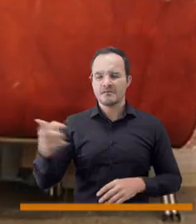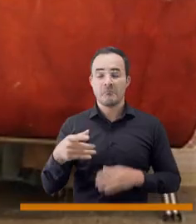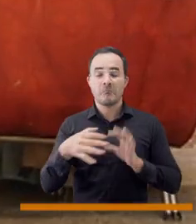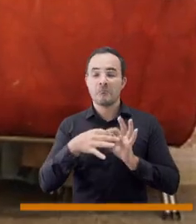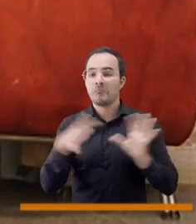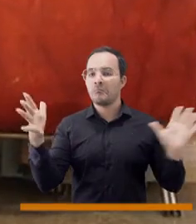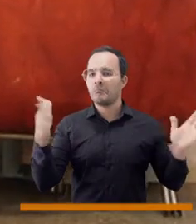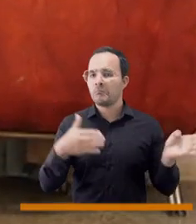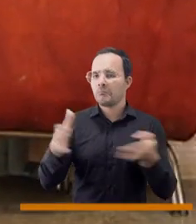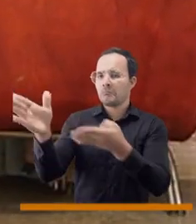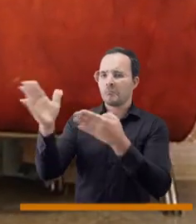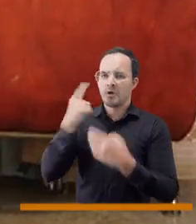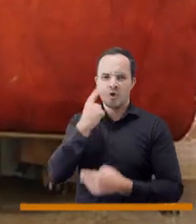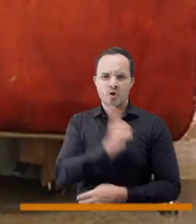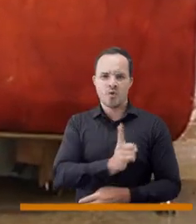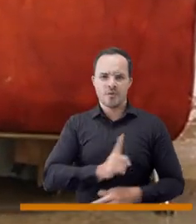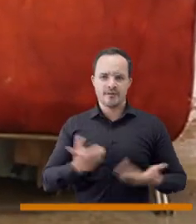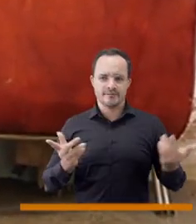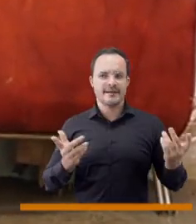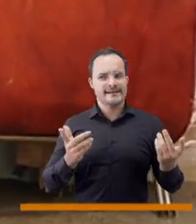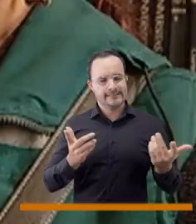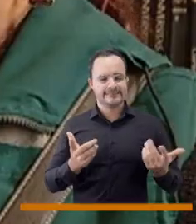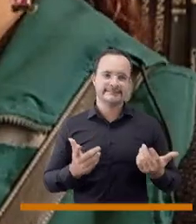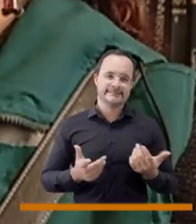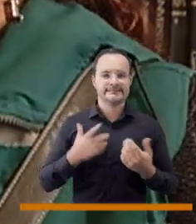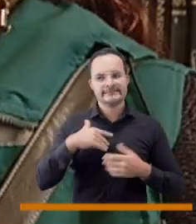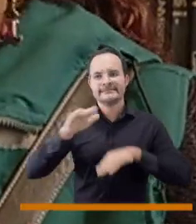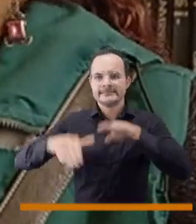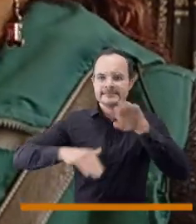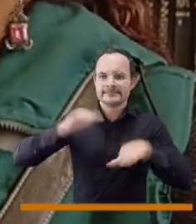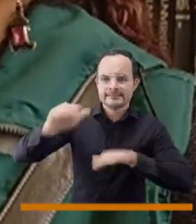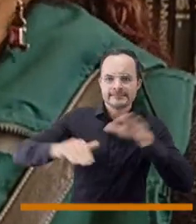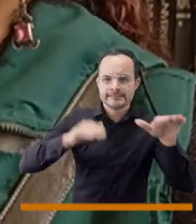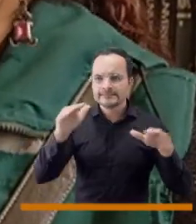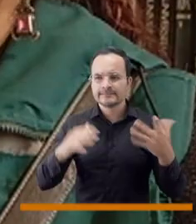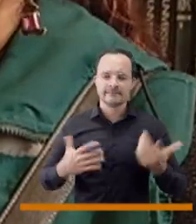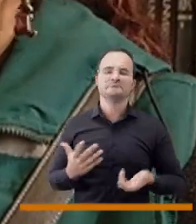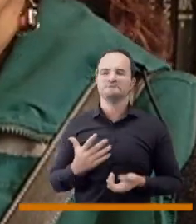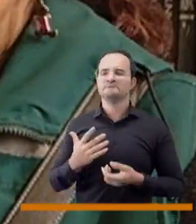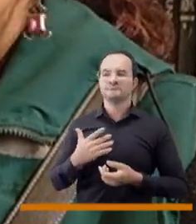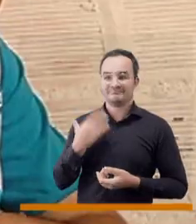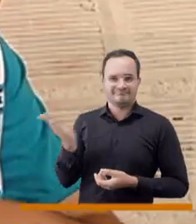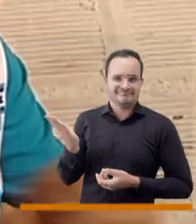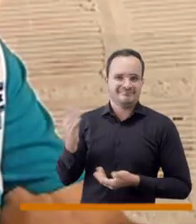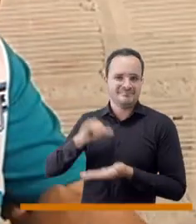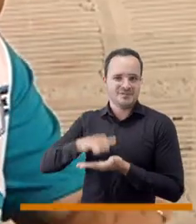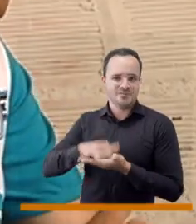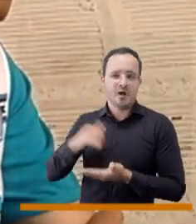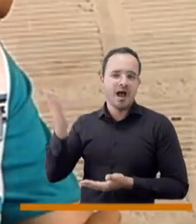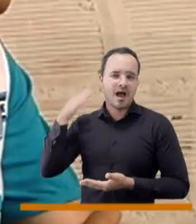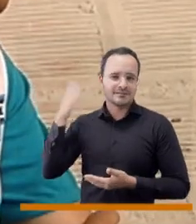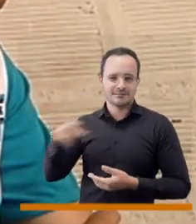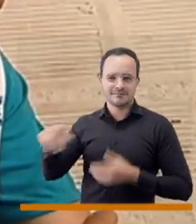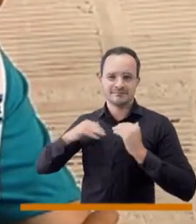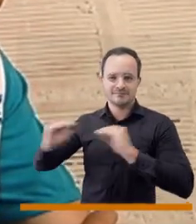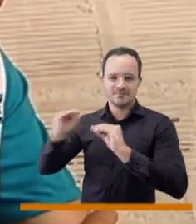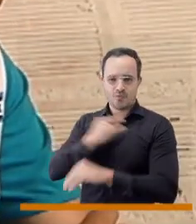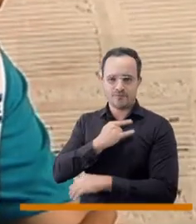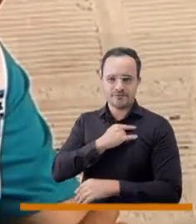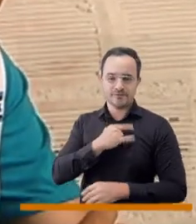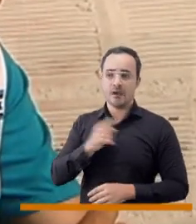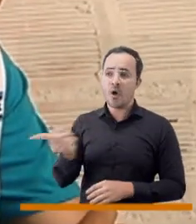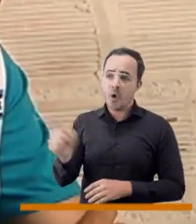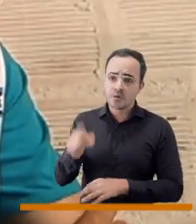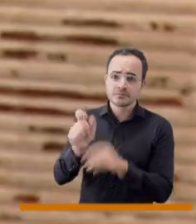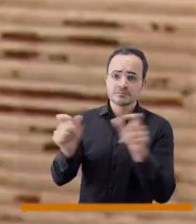convocatoria para hacer, digamos que de los amigos un voluntariado y allí yo invité a personas como Tiberio que fue mi alumno en la universidad